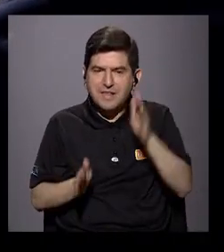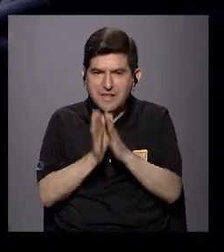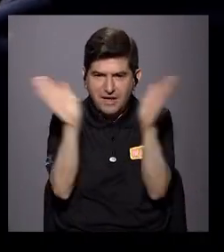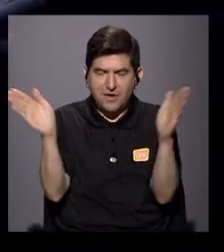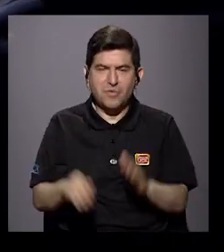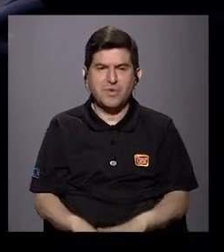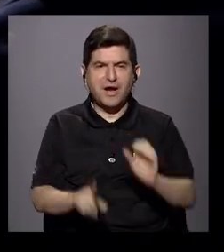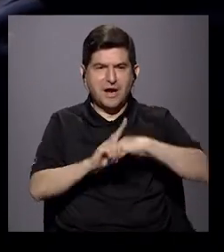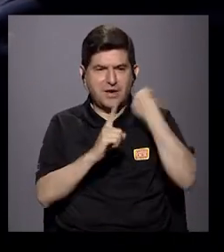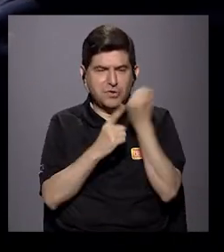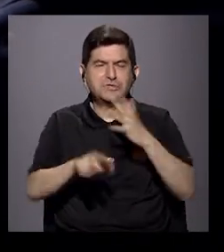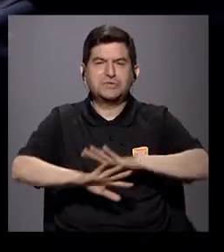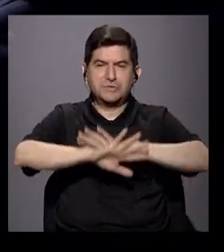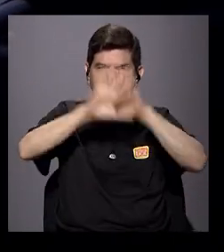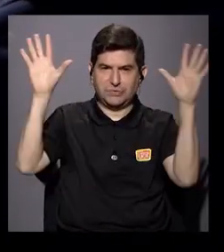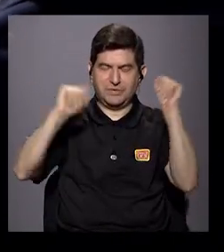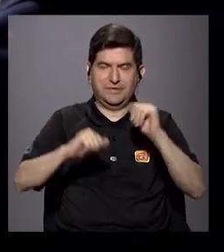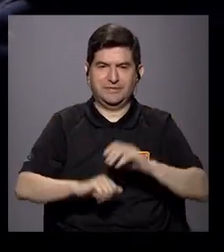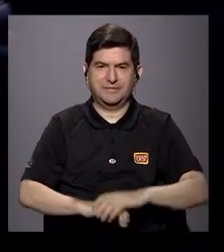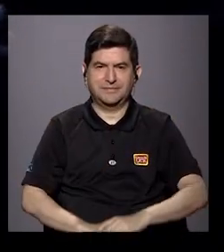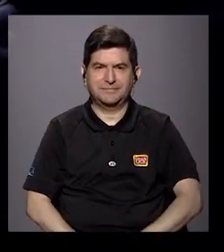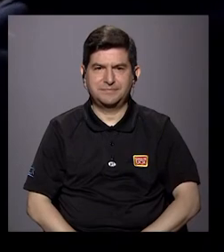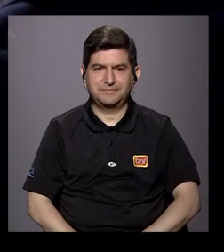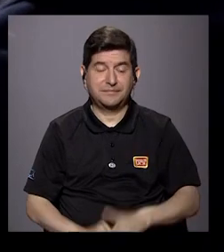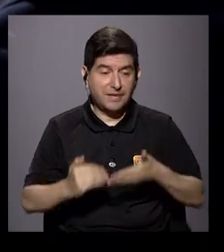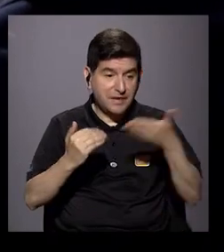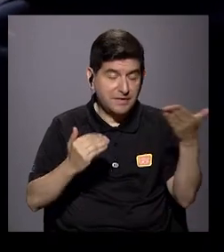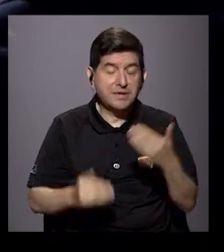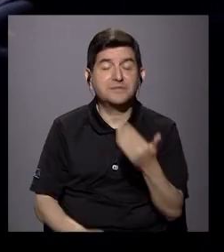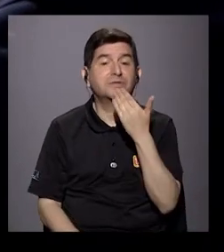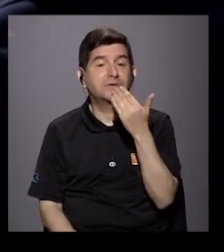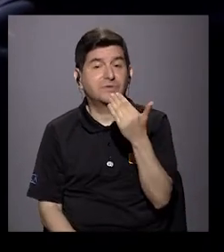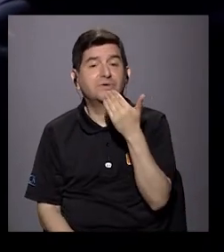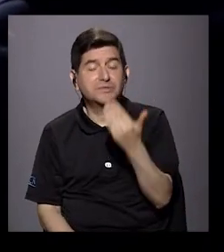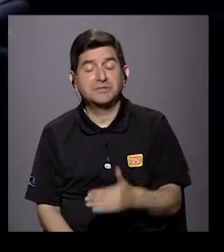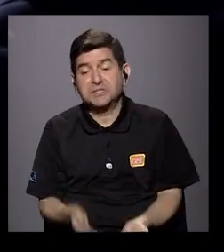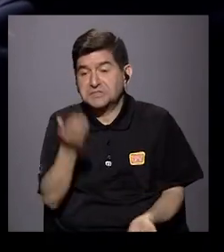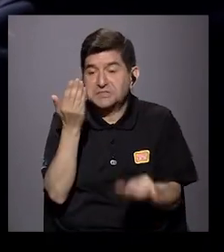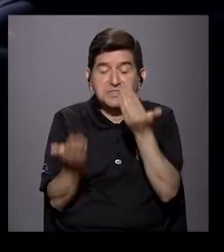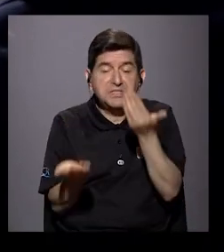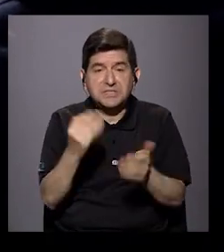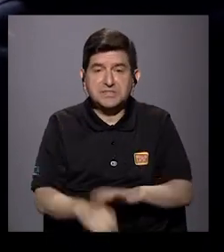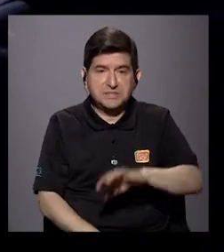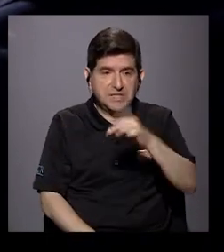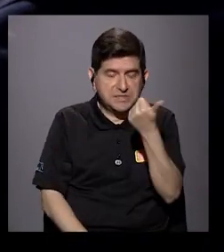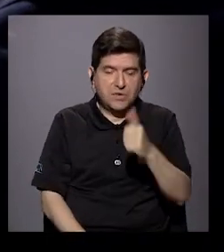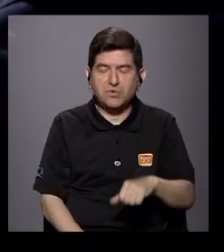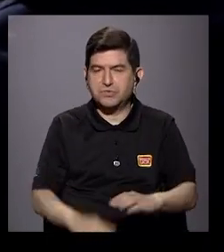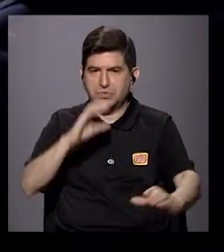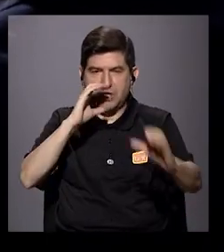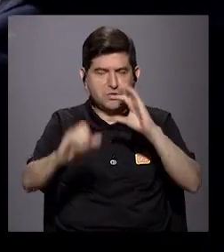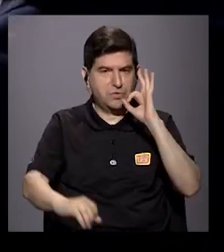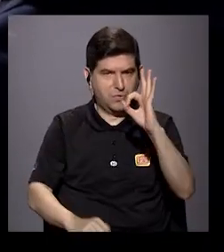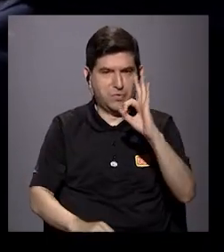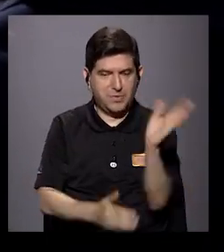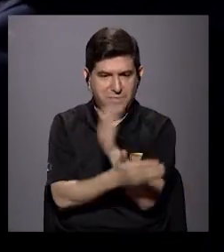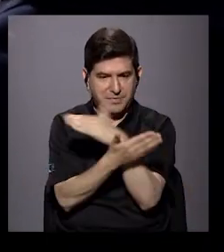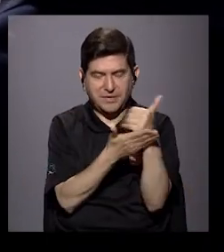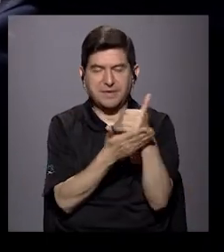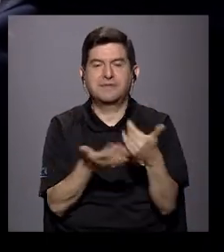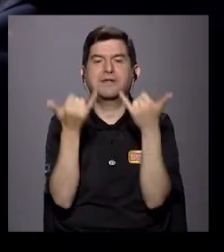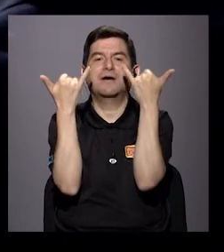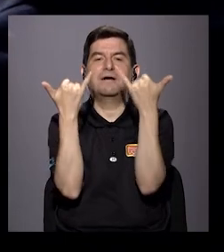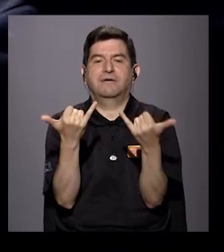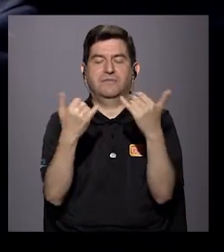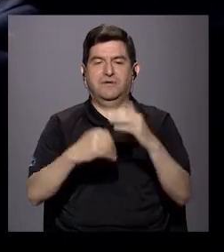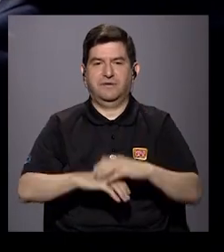una posición clara. Que es de las cosas que se agradecen y que de repente en otras no se comunica tan bien esa parte. Ahora,